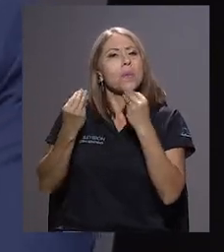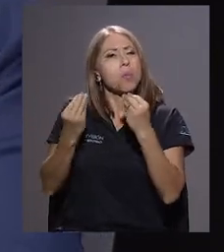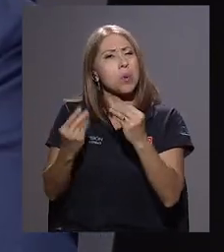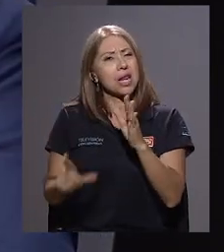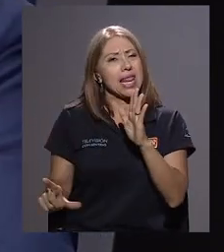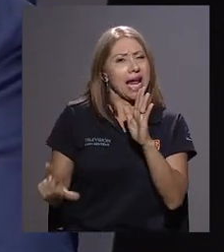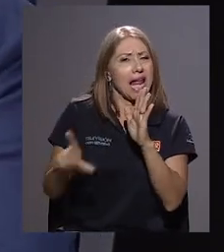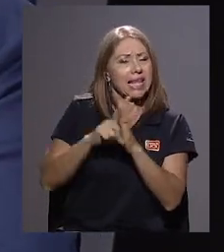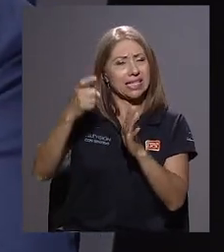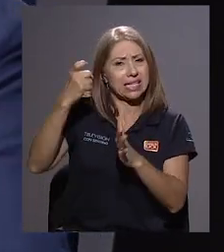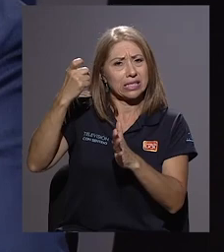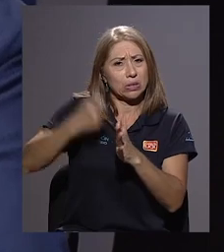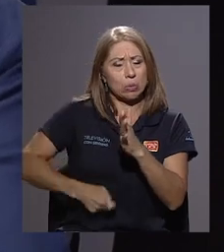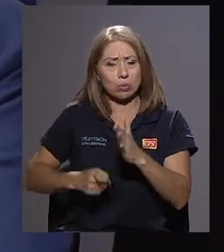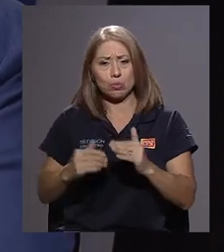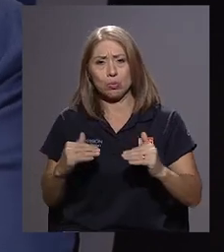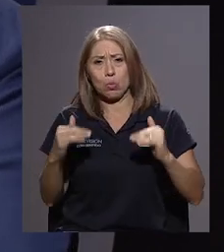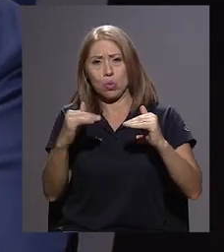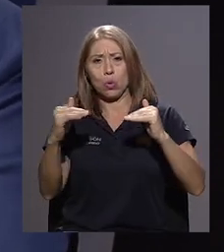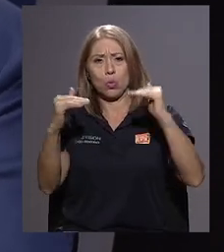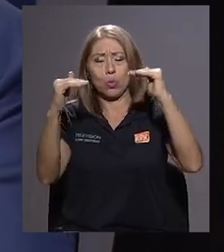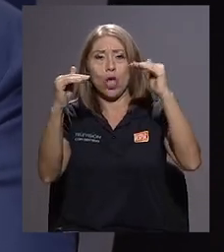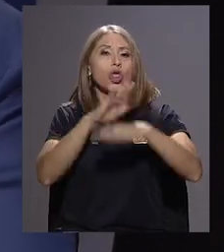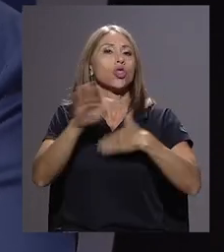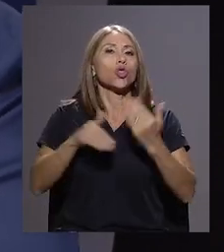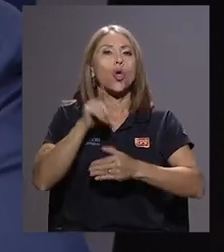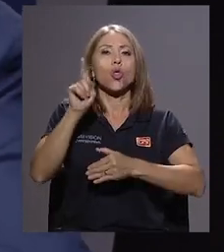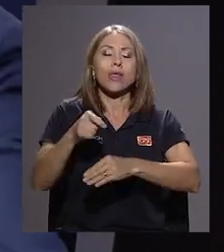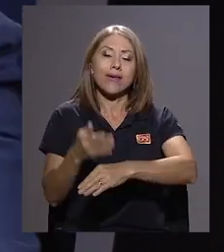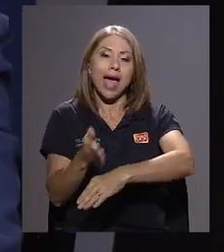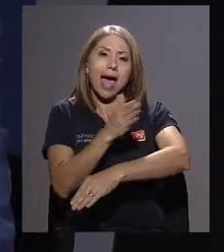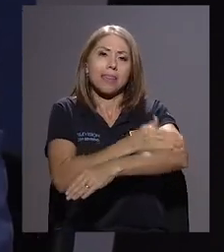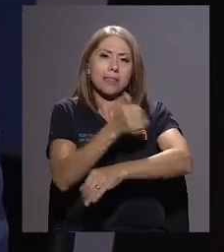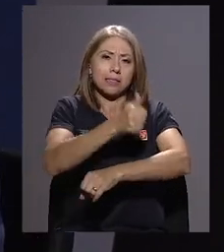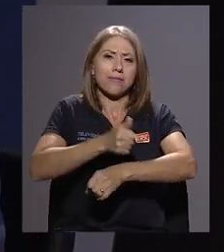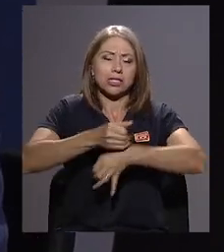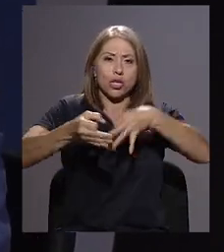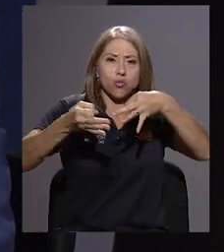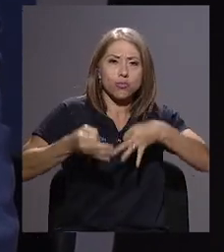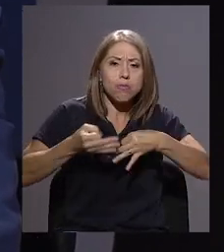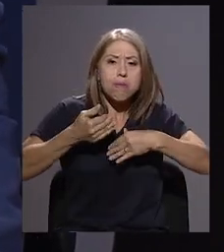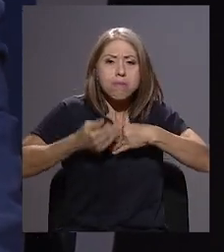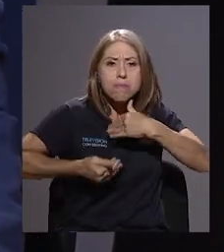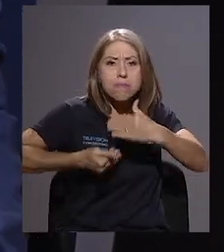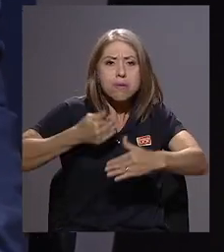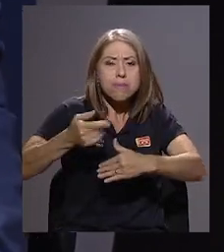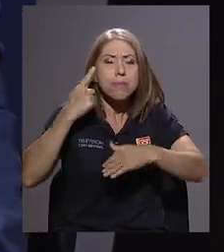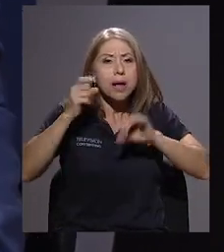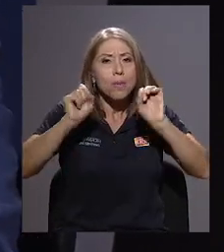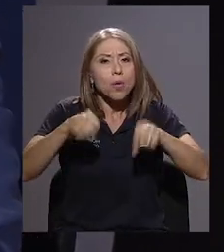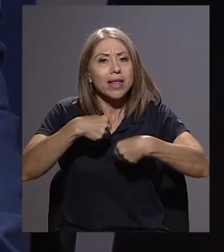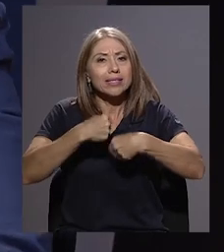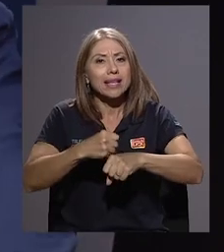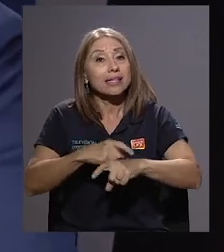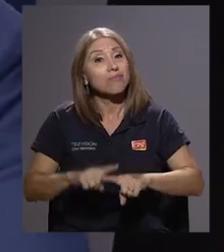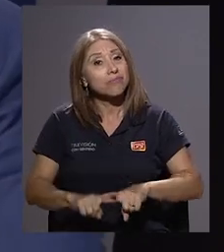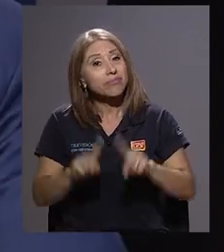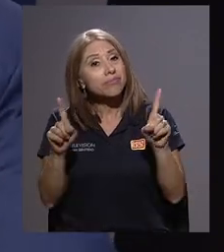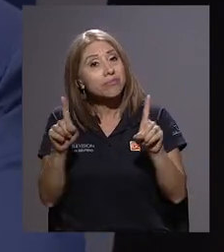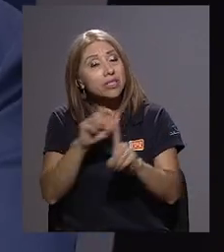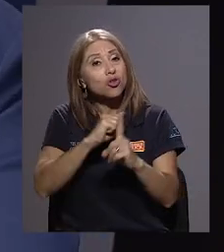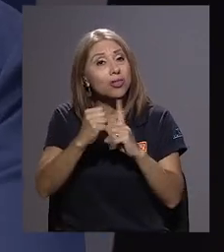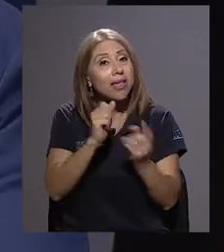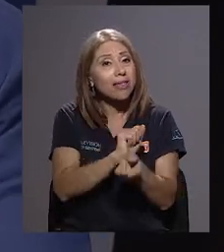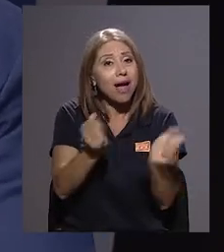legalistas, formalistas, donde todo tiene que estar preestablecido para poder hacerse. Sin embargo, la sociedad cambia,